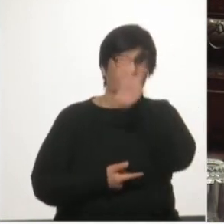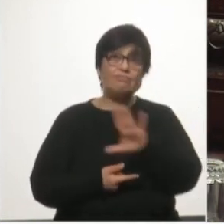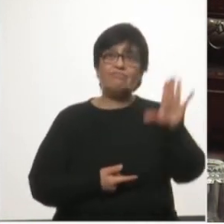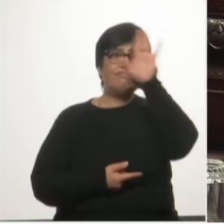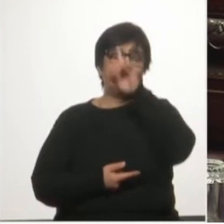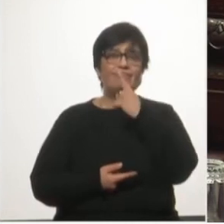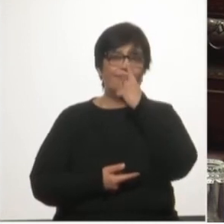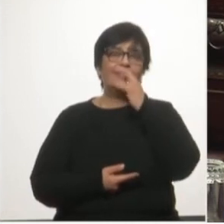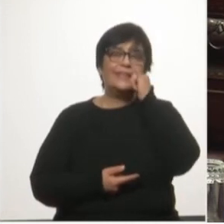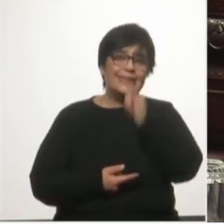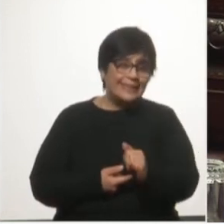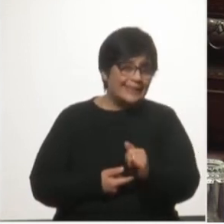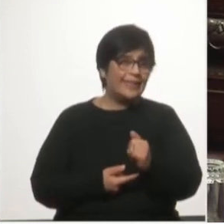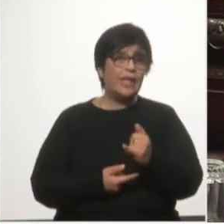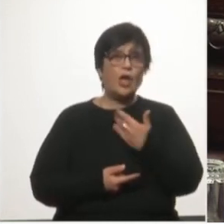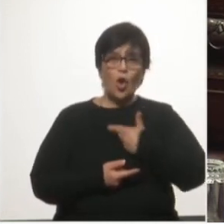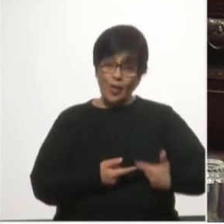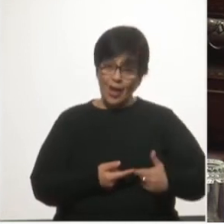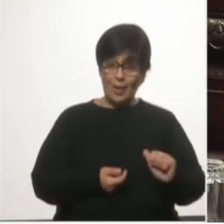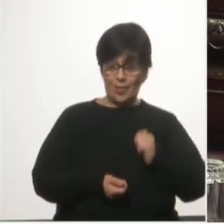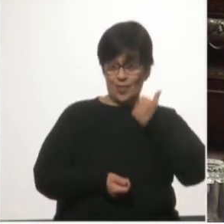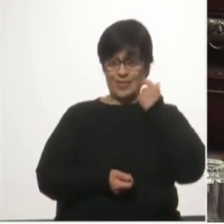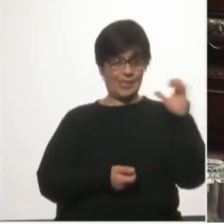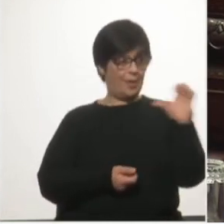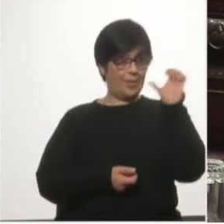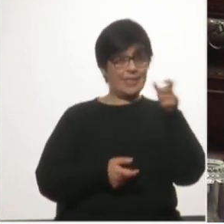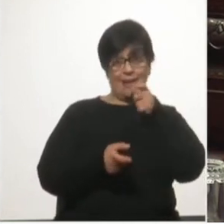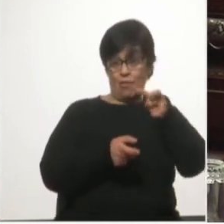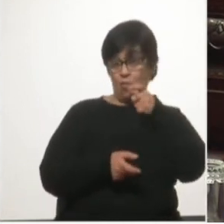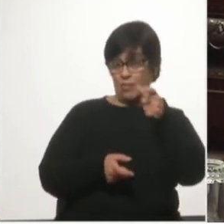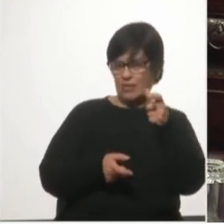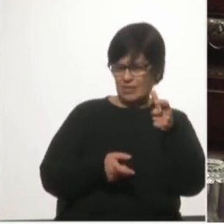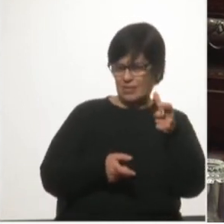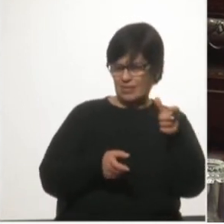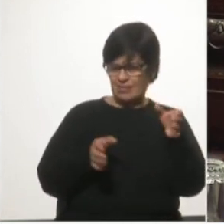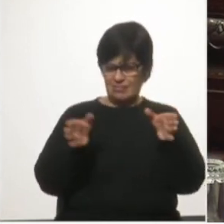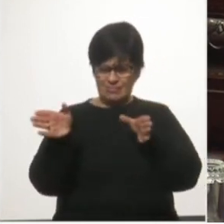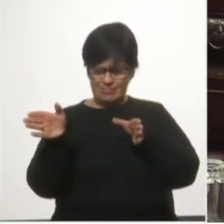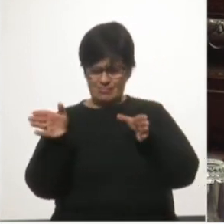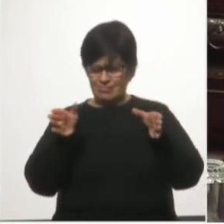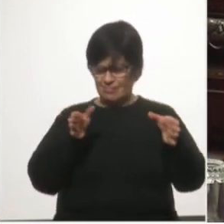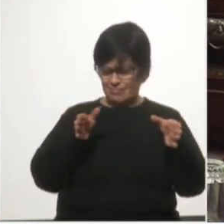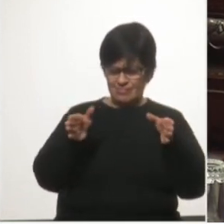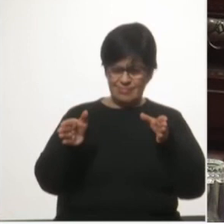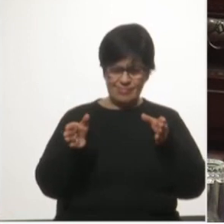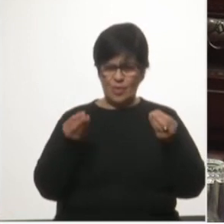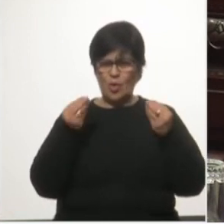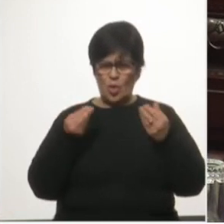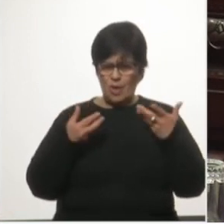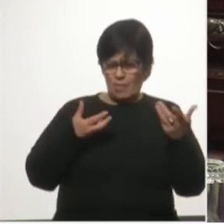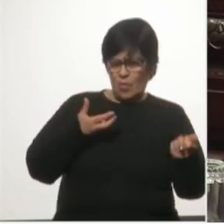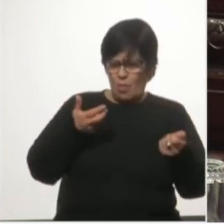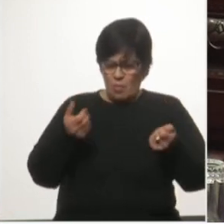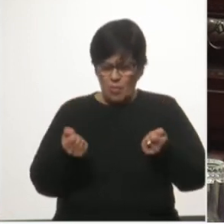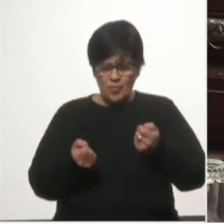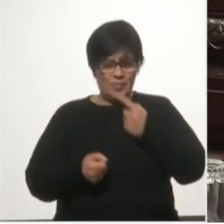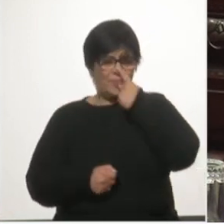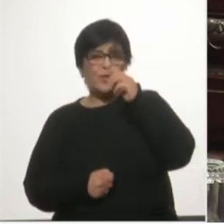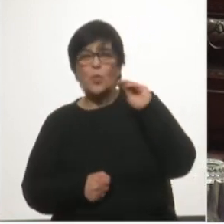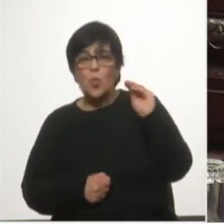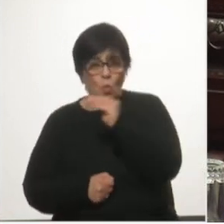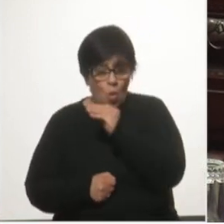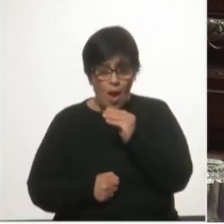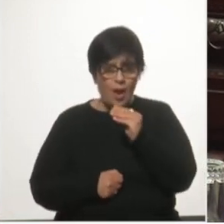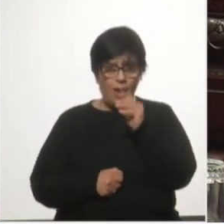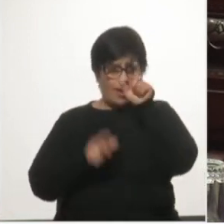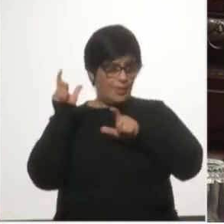gobierno usa los informes y los argumentos de la empresa de qué lado de la mesa de negociación estuvo el interés de